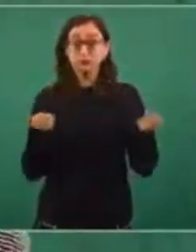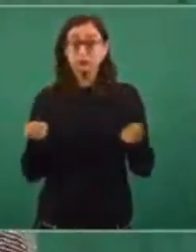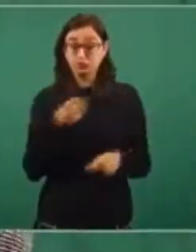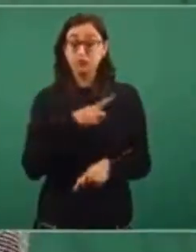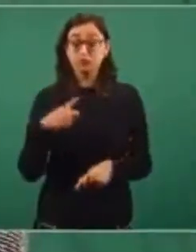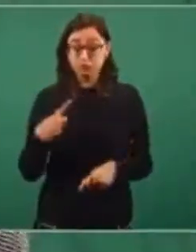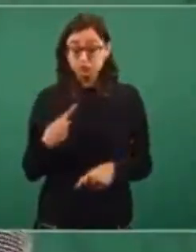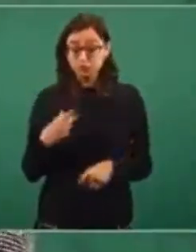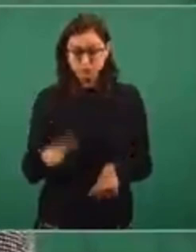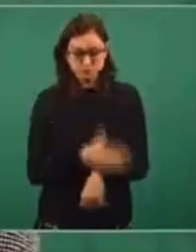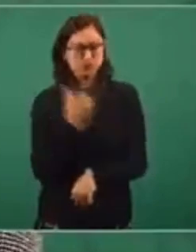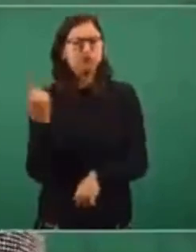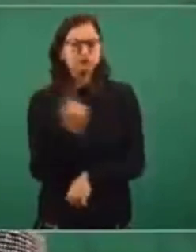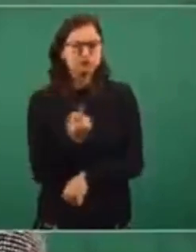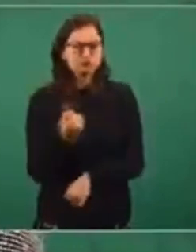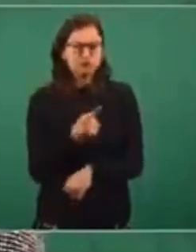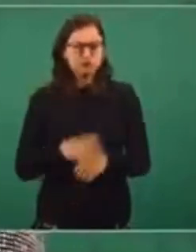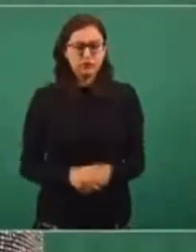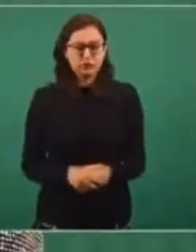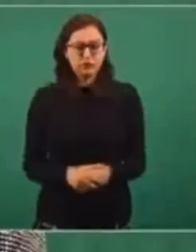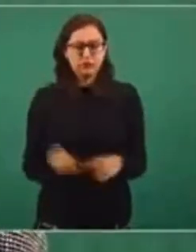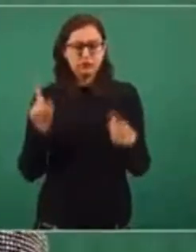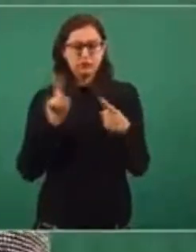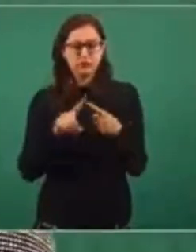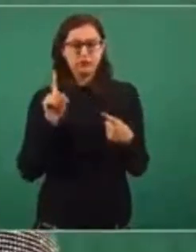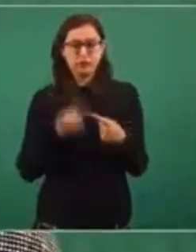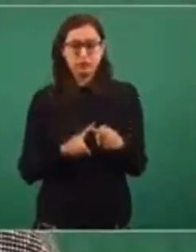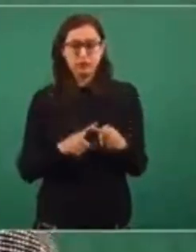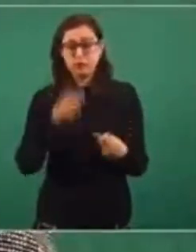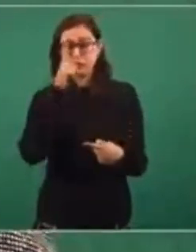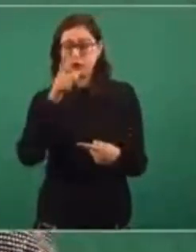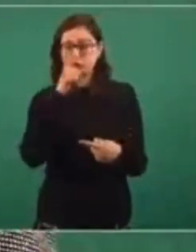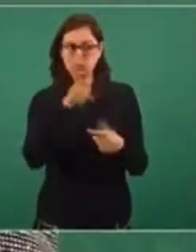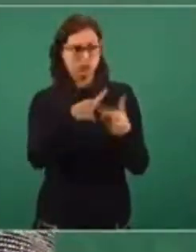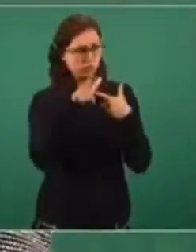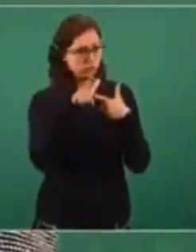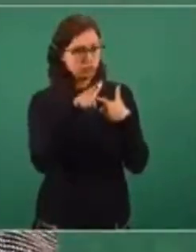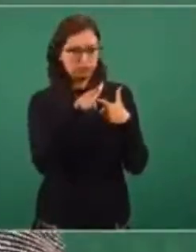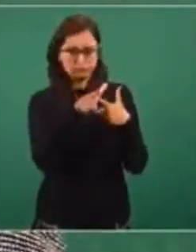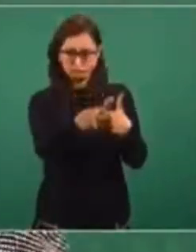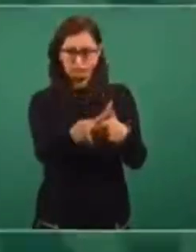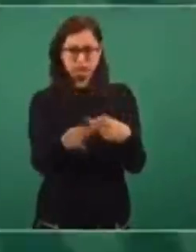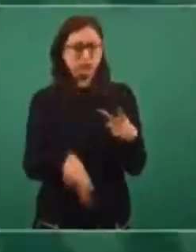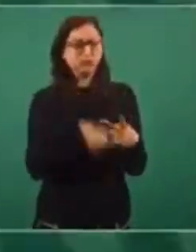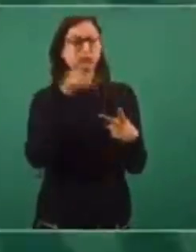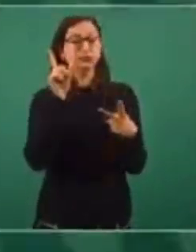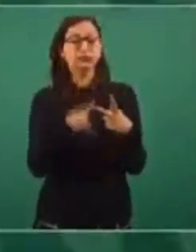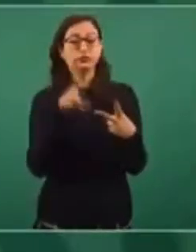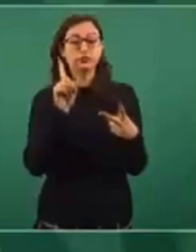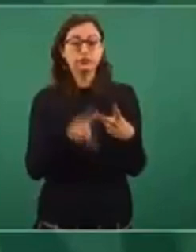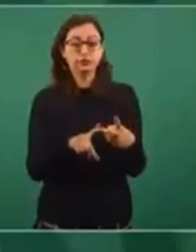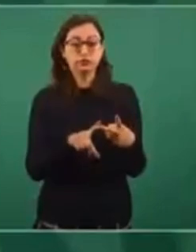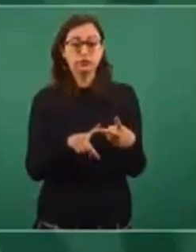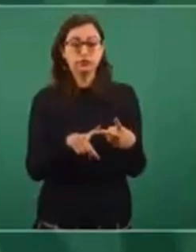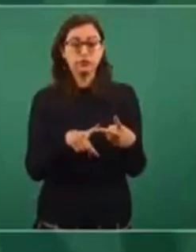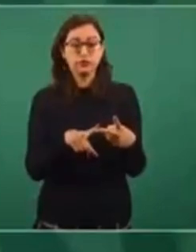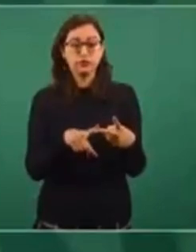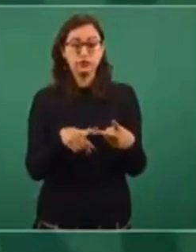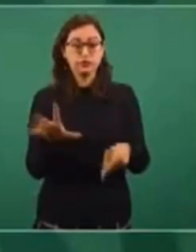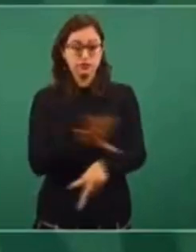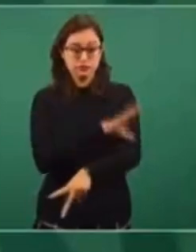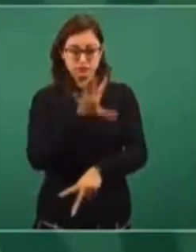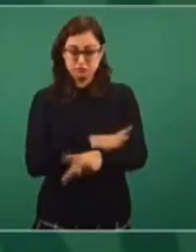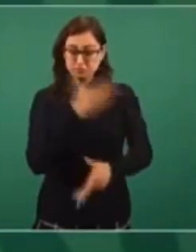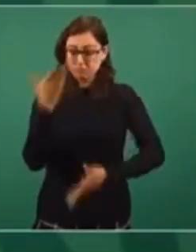La primera, la continuidad en el servicio. La segunda, la confiabilidad